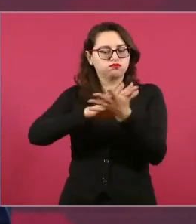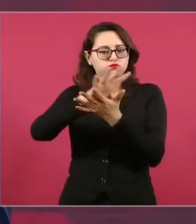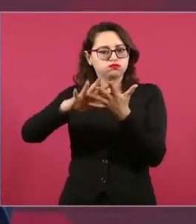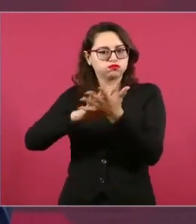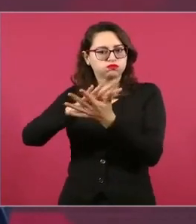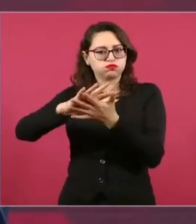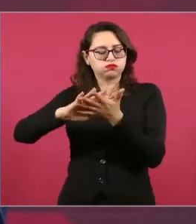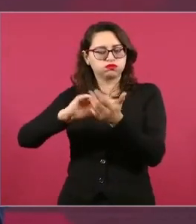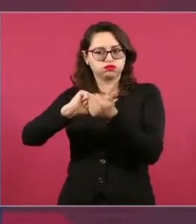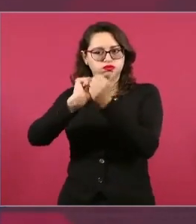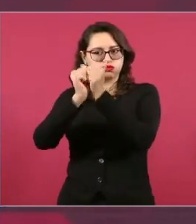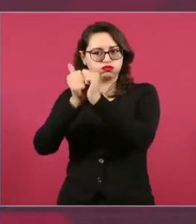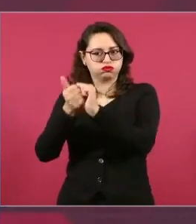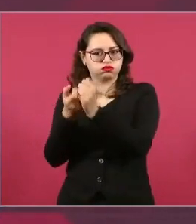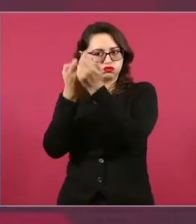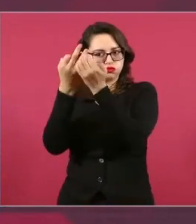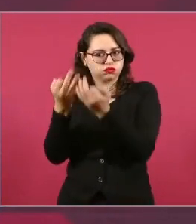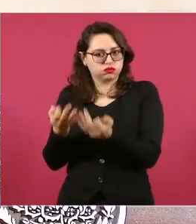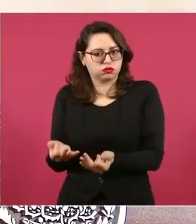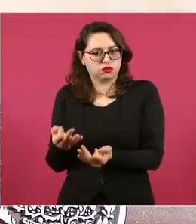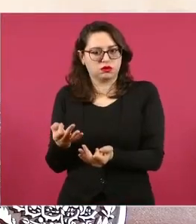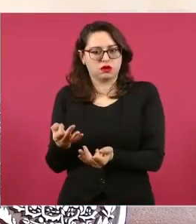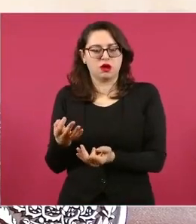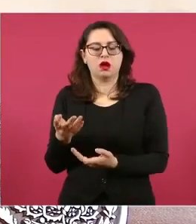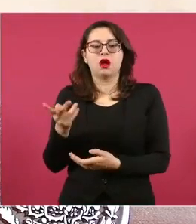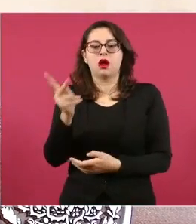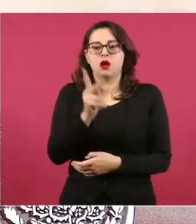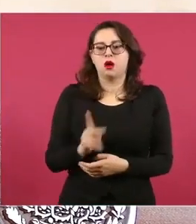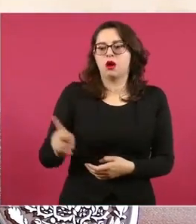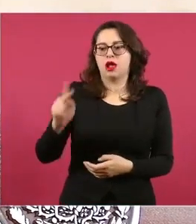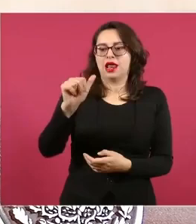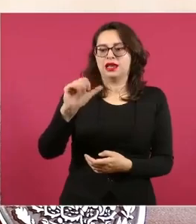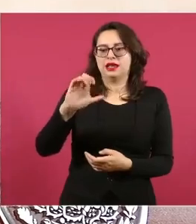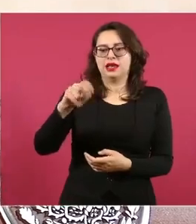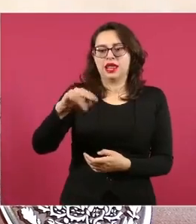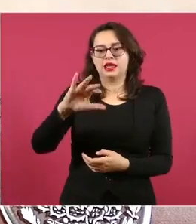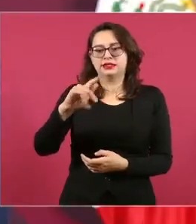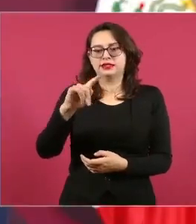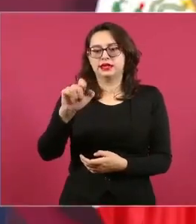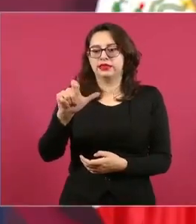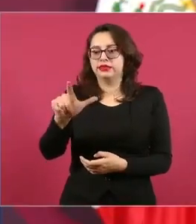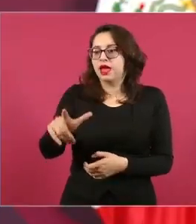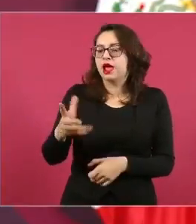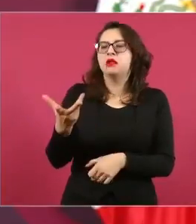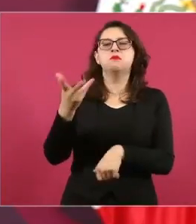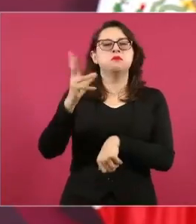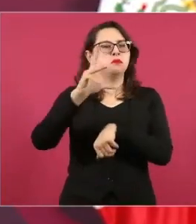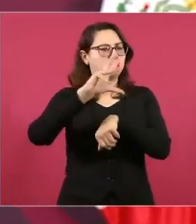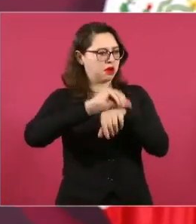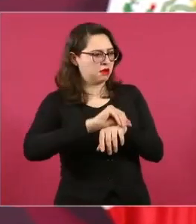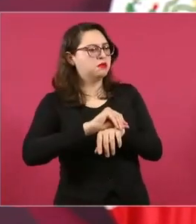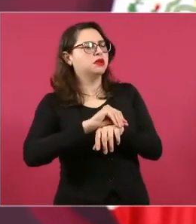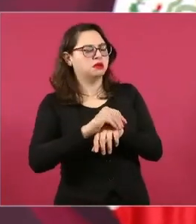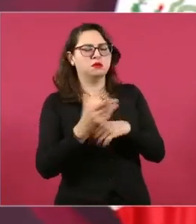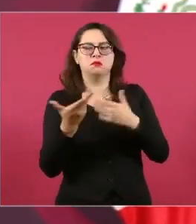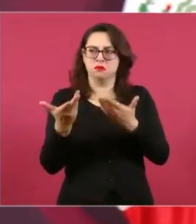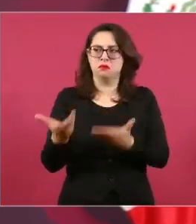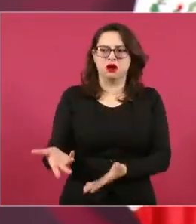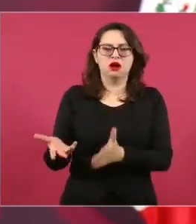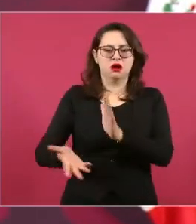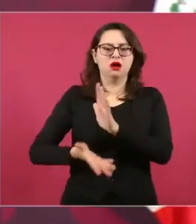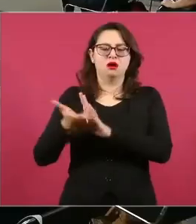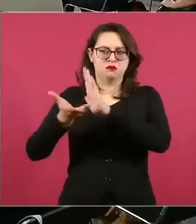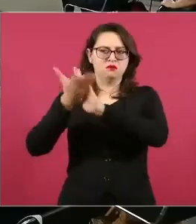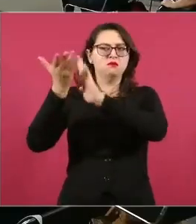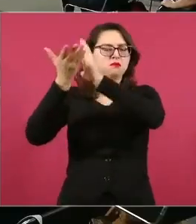pueblo de Nanchital por su apoyo, porque nadie quiere que le